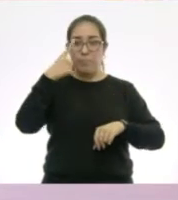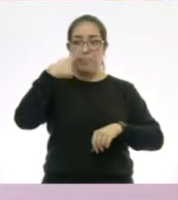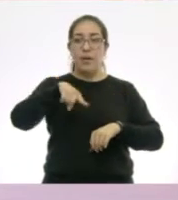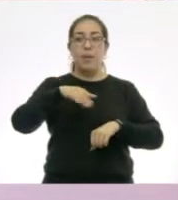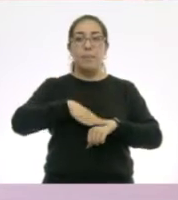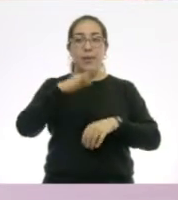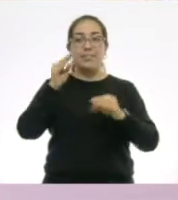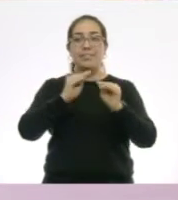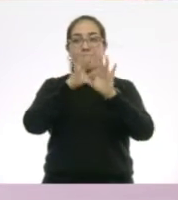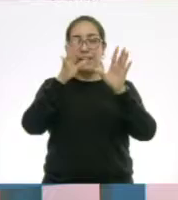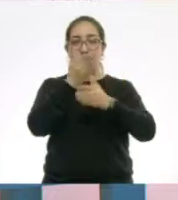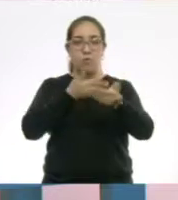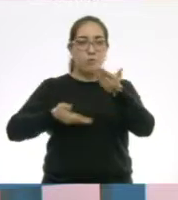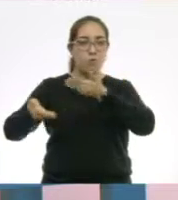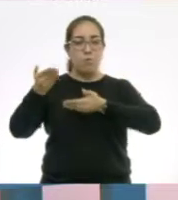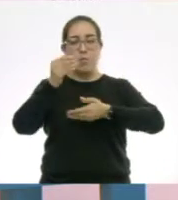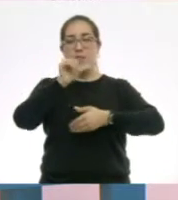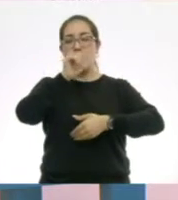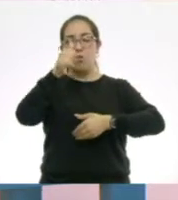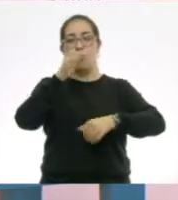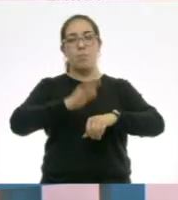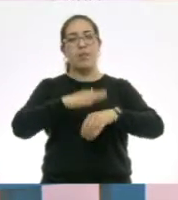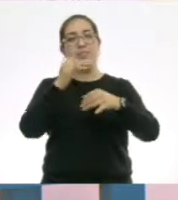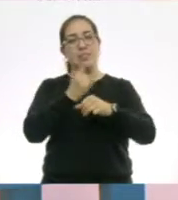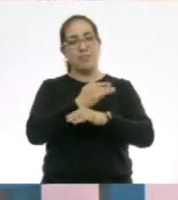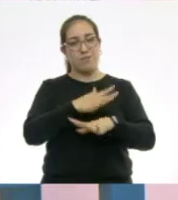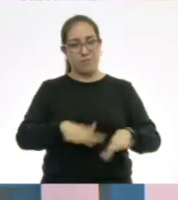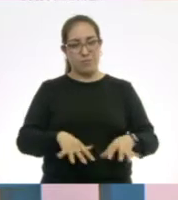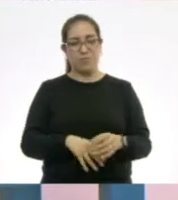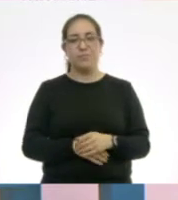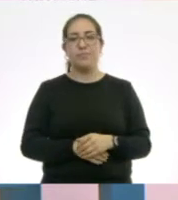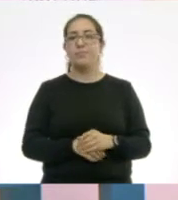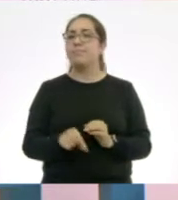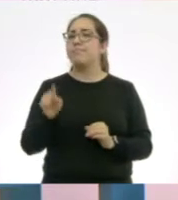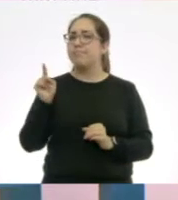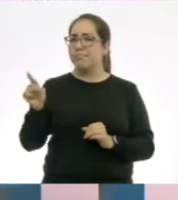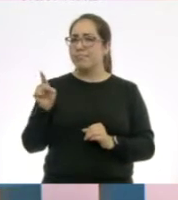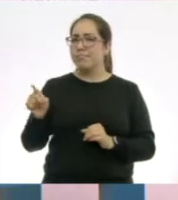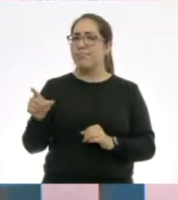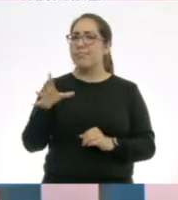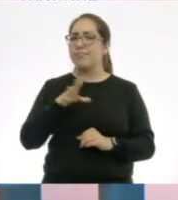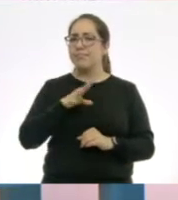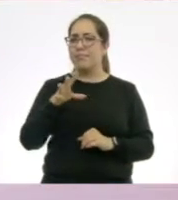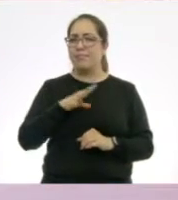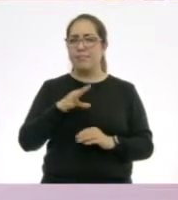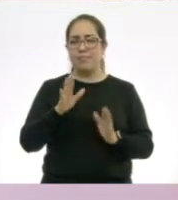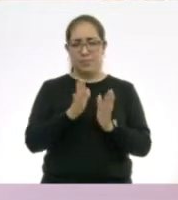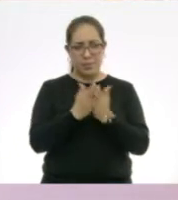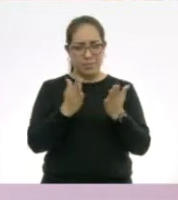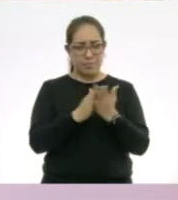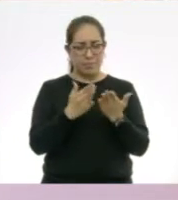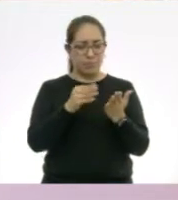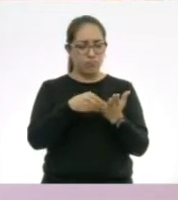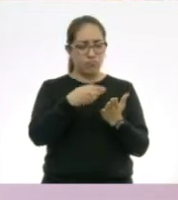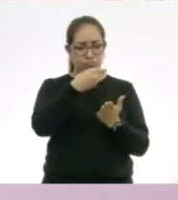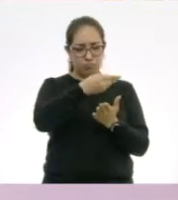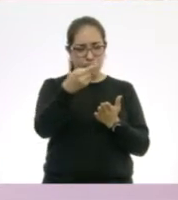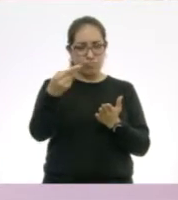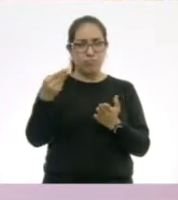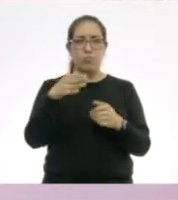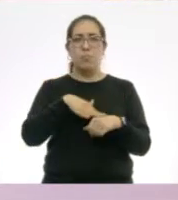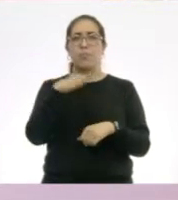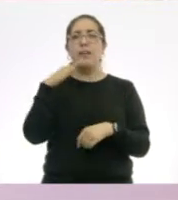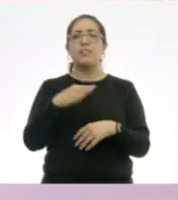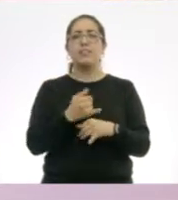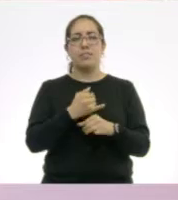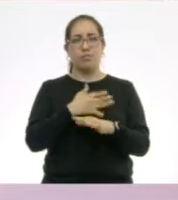de compartir con otros la información que obtuvo. Y aquí tengo un folleto en el que encontré más información, pero te